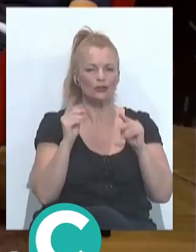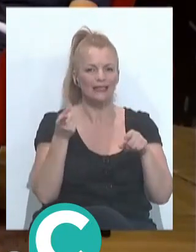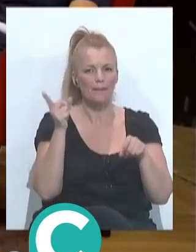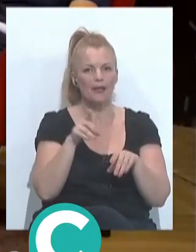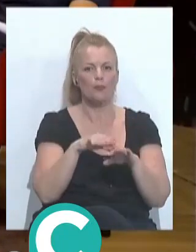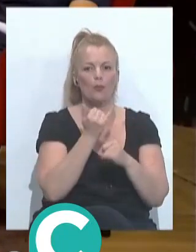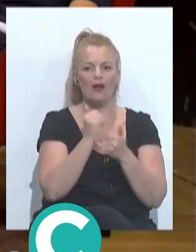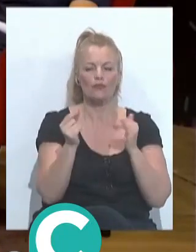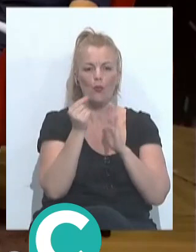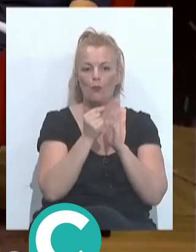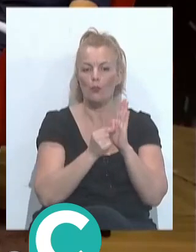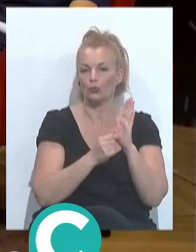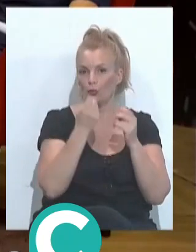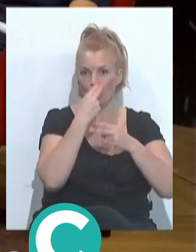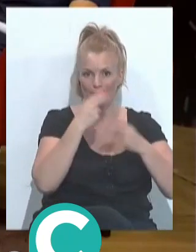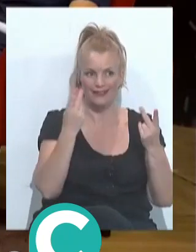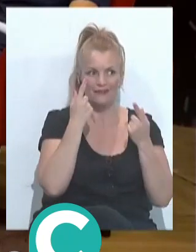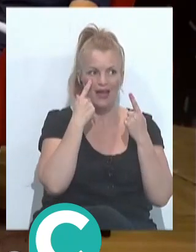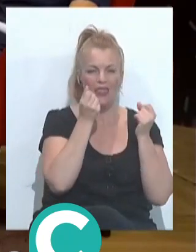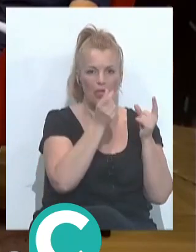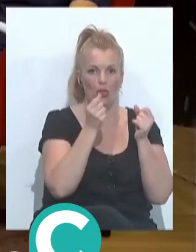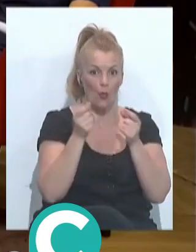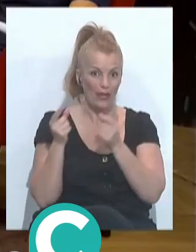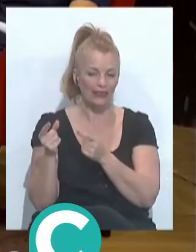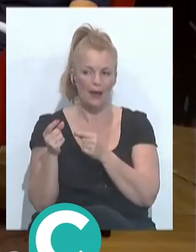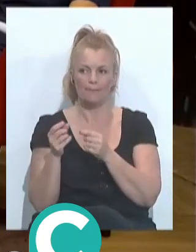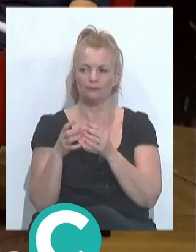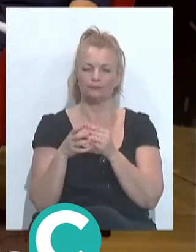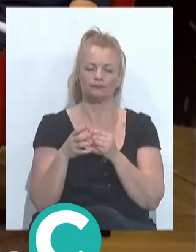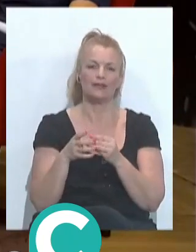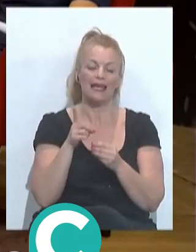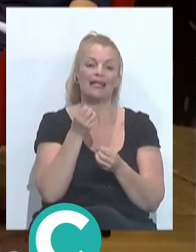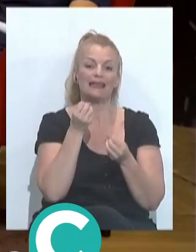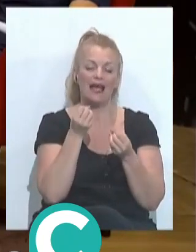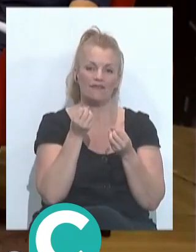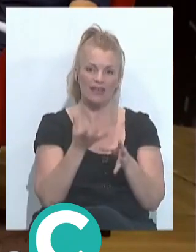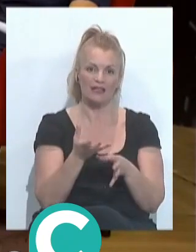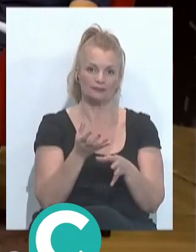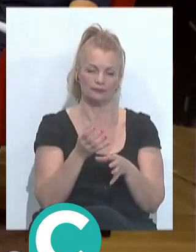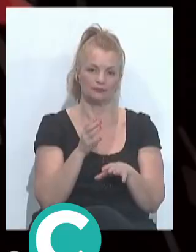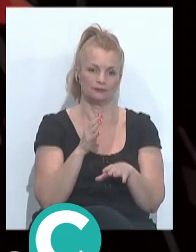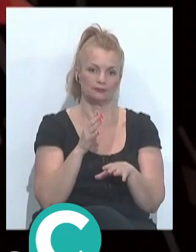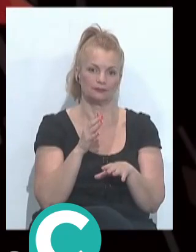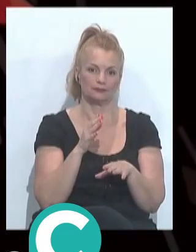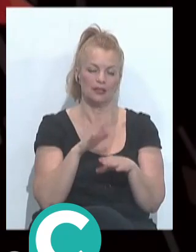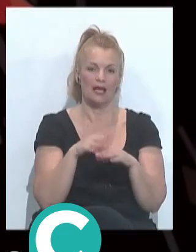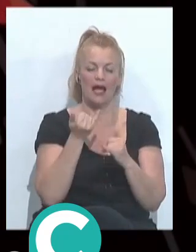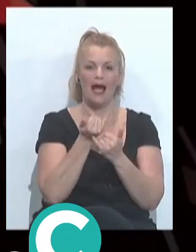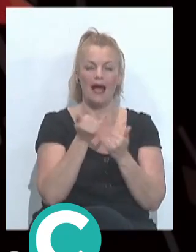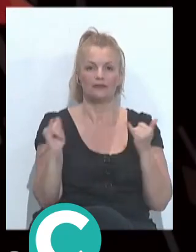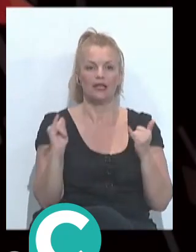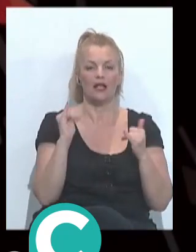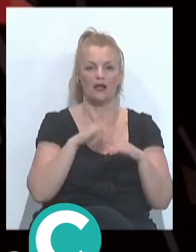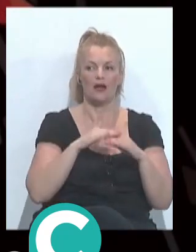como esto después al final los puntos son públicos, te vas dando cuenta un poco, ¿no? Lo que... Pero eso está bien cuando pasa eso, o sea, cuando pasa que al fin y al cabo